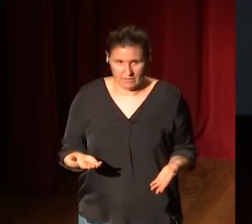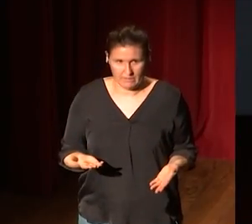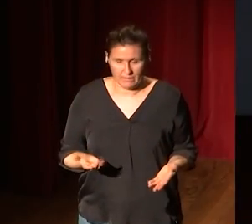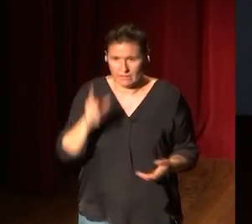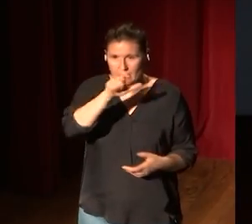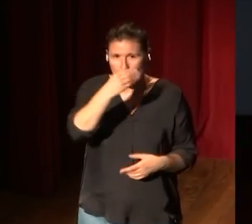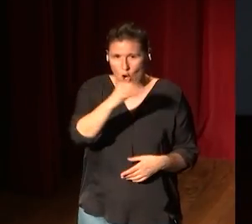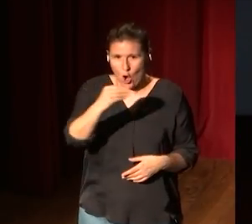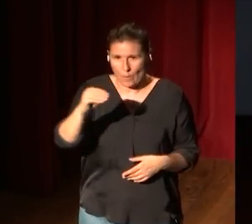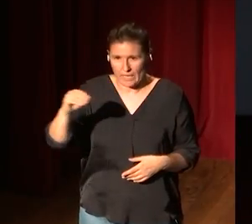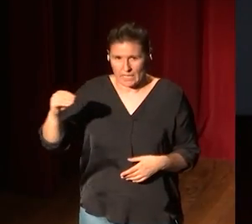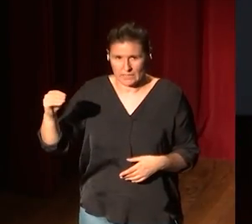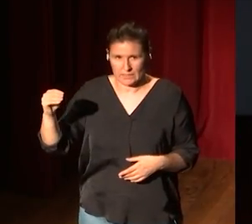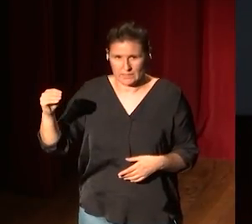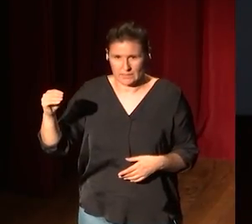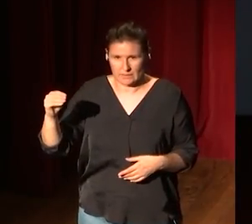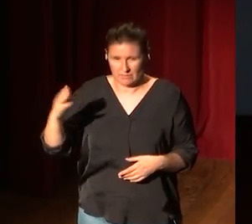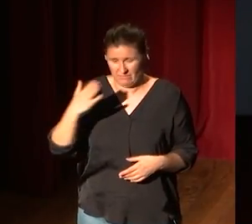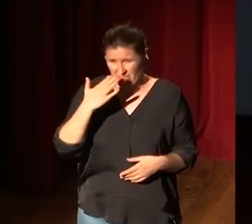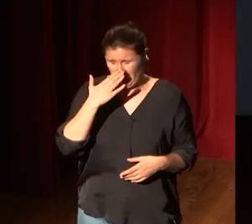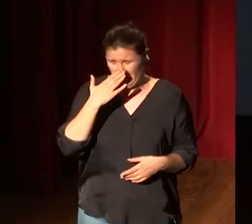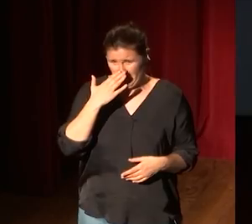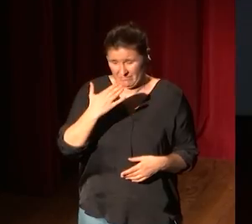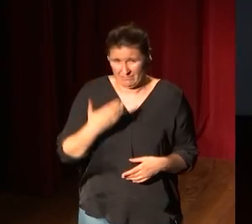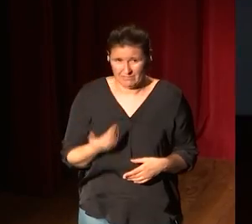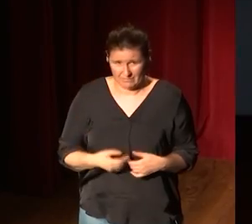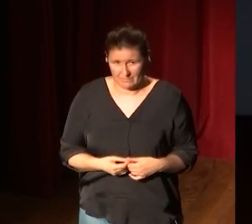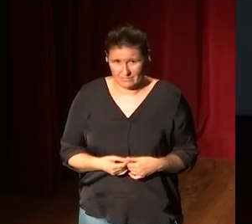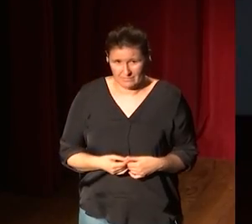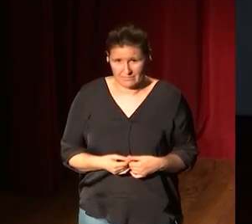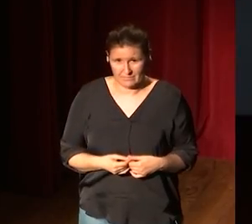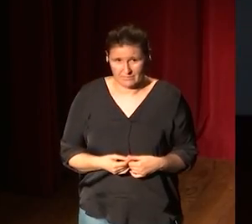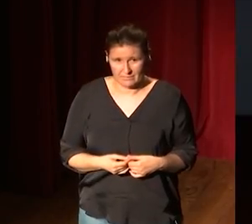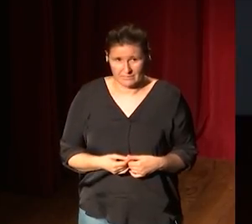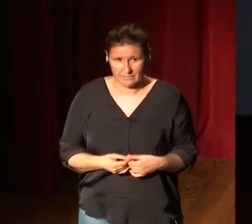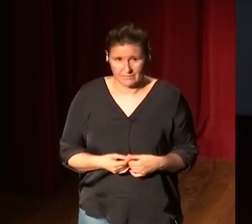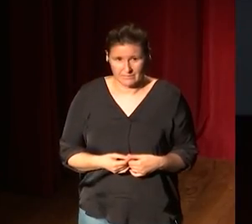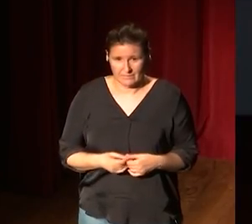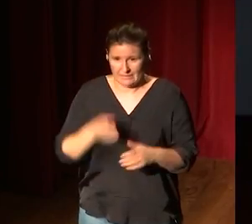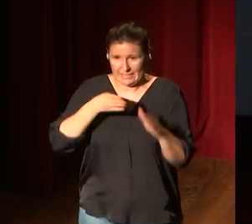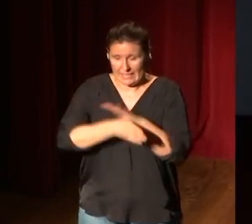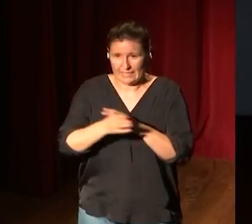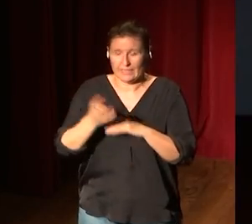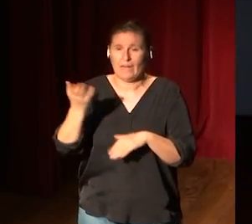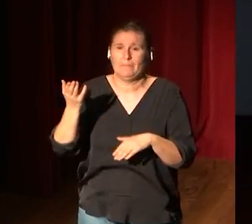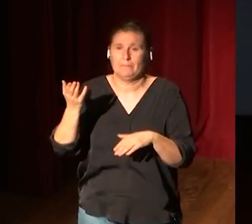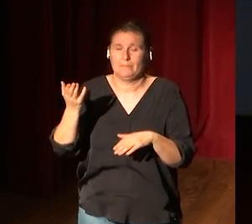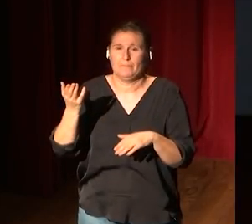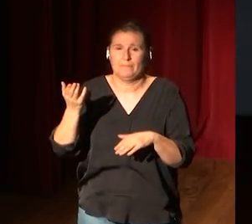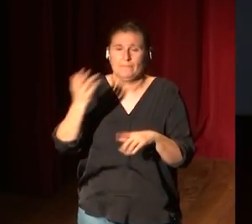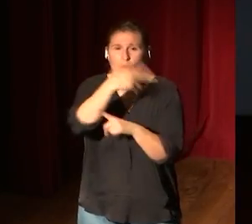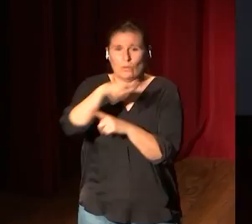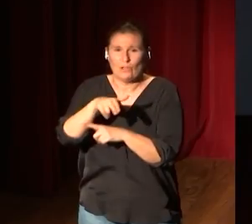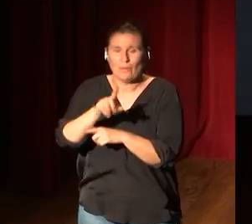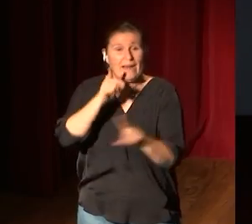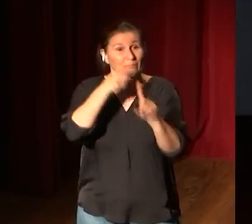jóvenes, de verdad, que están, van a entrar en un museo a hacerle foto a las obras, hombre,